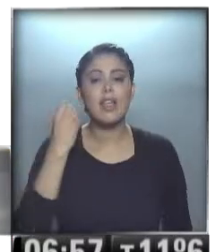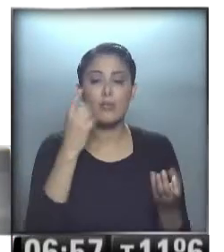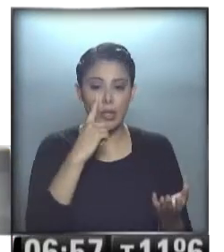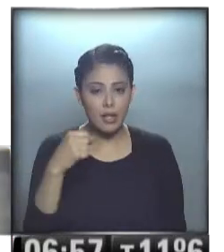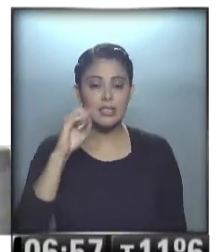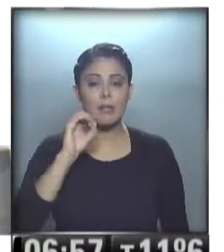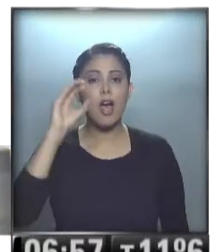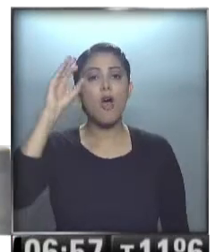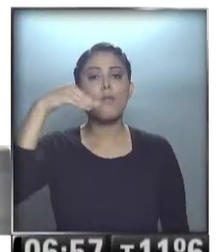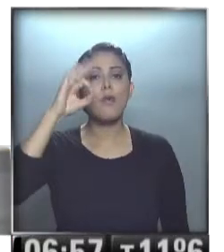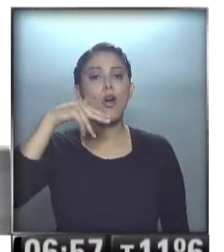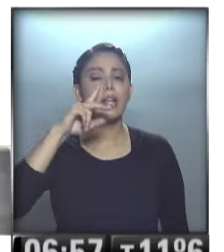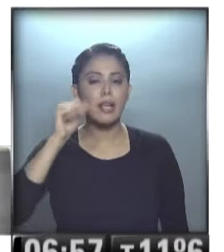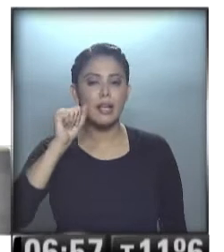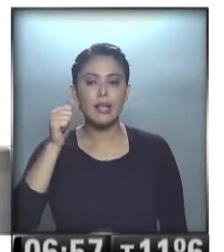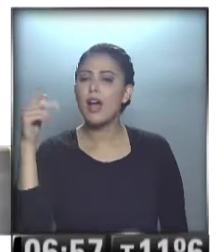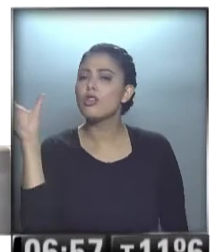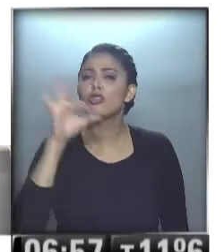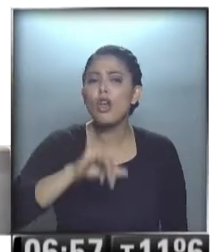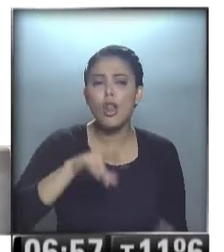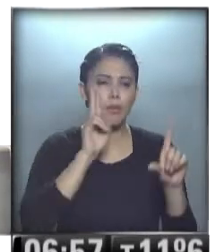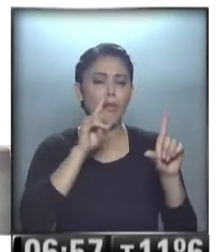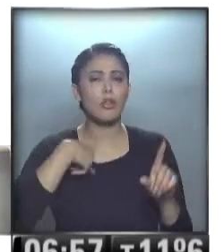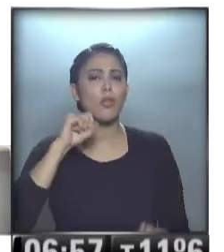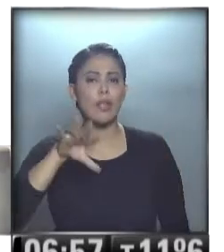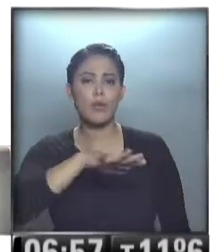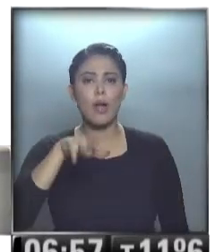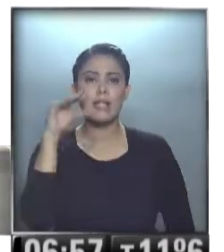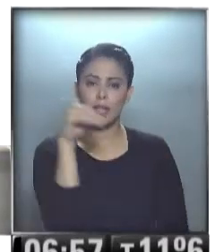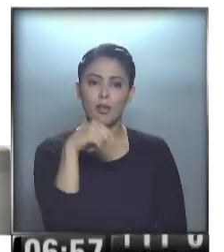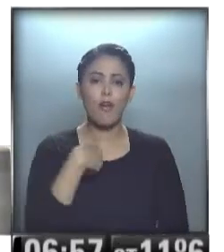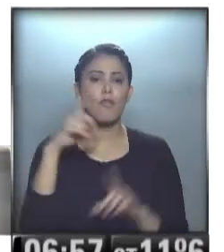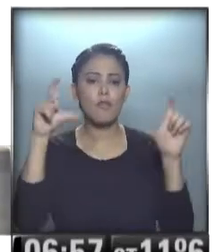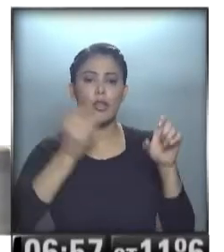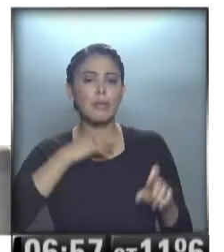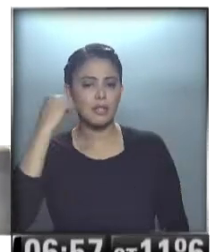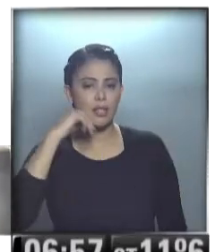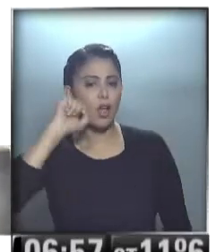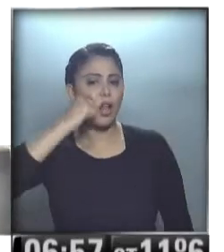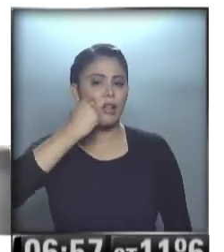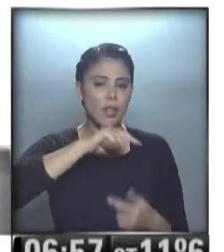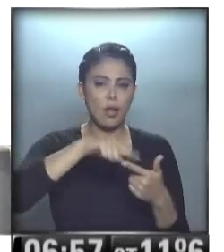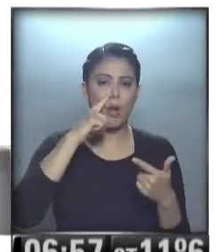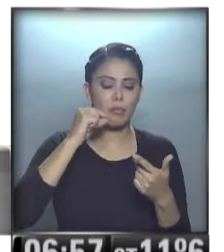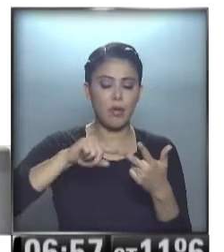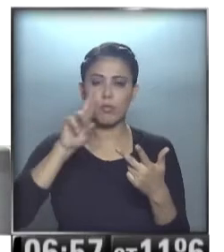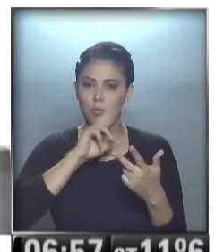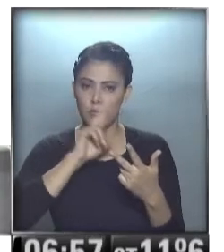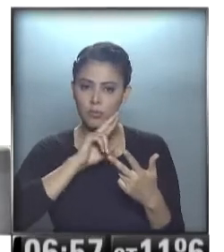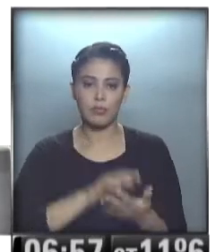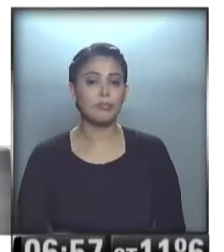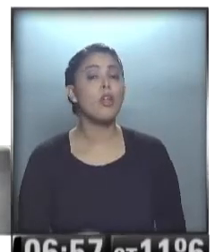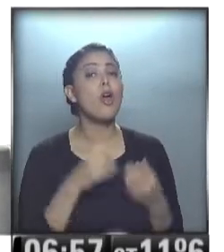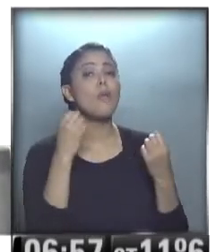Santa Cruz. Un beso grande y todos los días te miro tempranito. Acá te mando una foto de mis hermosos hijos, Franco, Sara y Ruth. Para